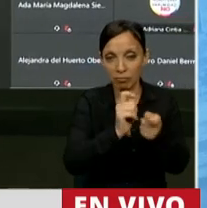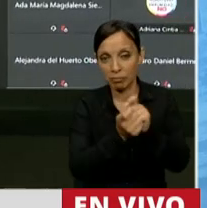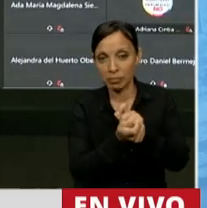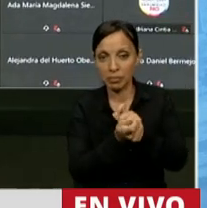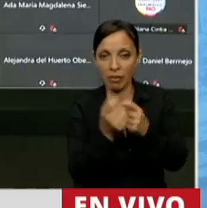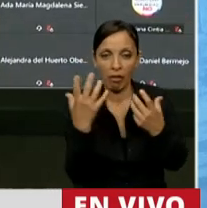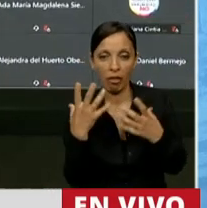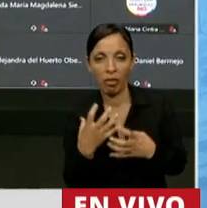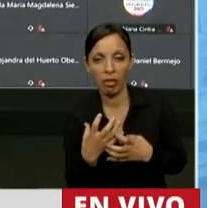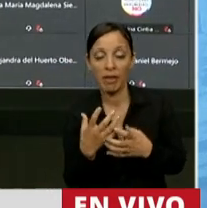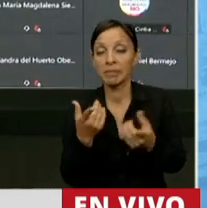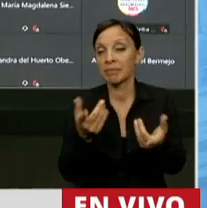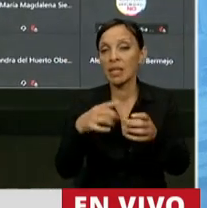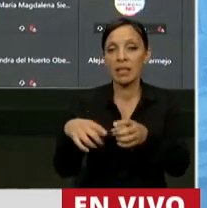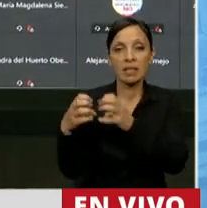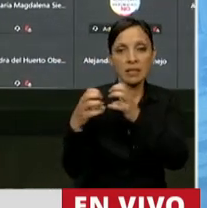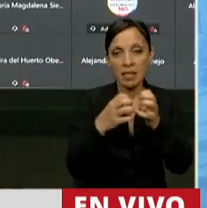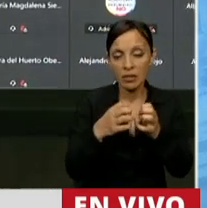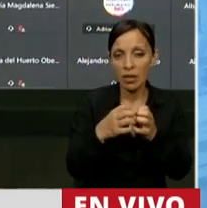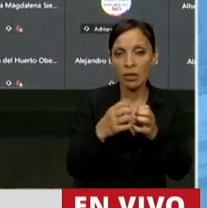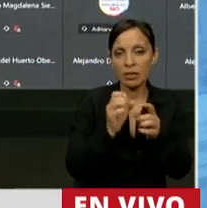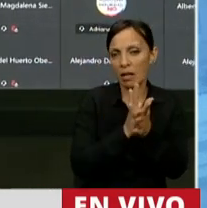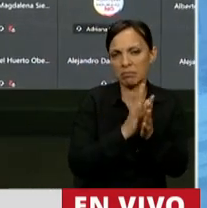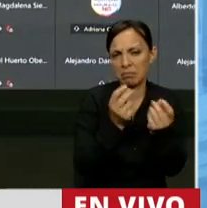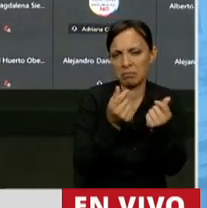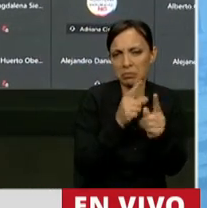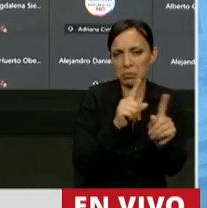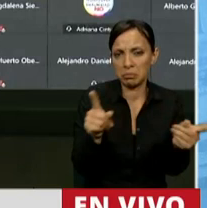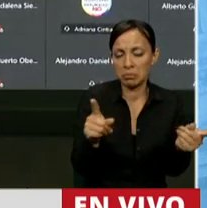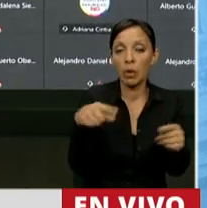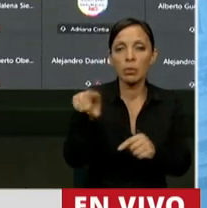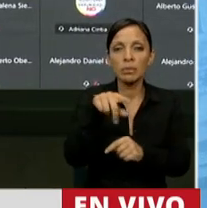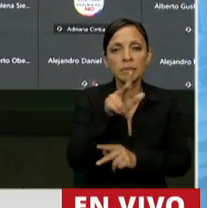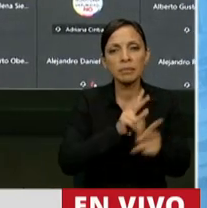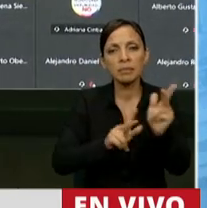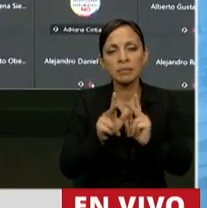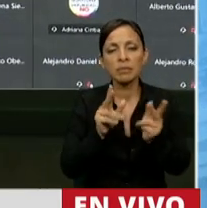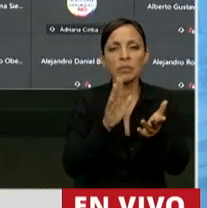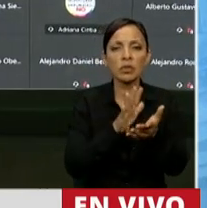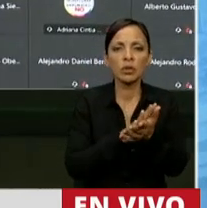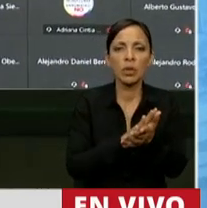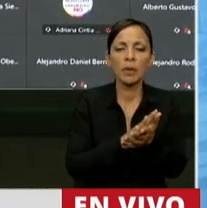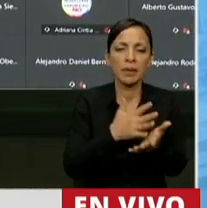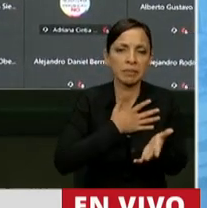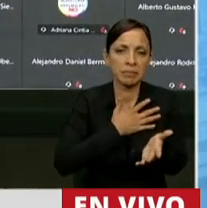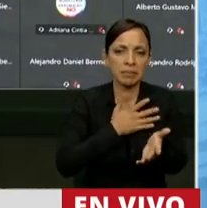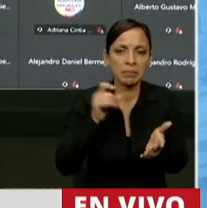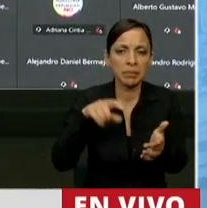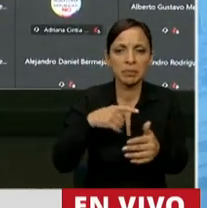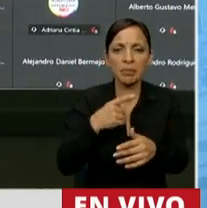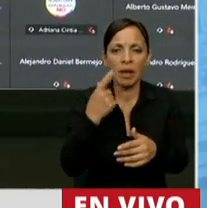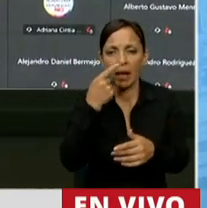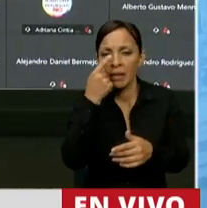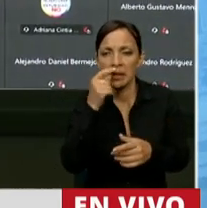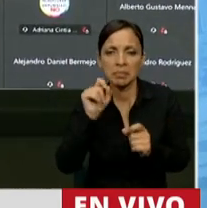les recuerdo por las dudas, es nula desde esa hora. Ustedes nos hablaron de la teoría de los actos propios, de que estábamos acá, pero estamos